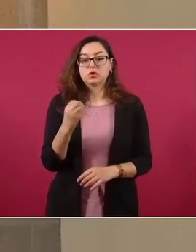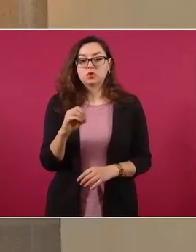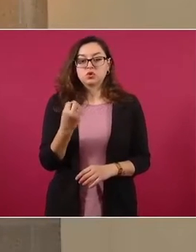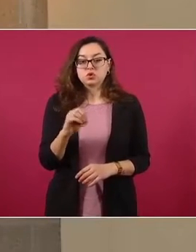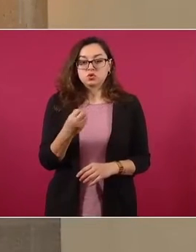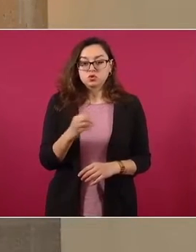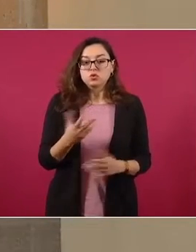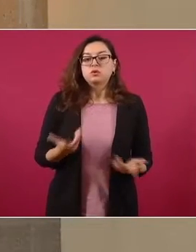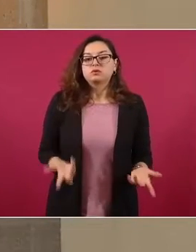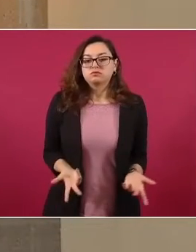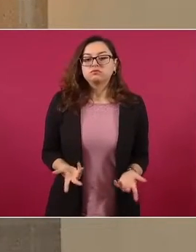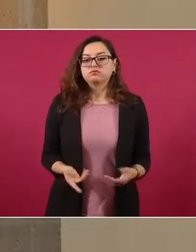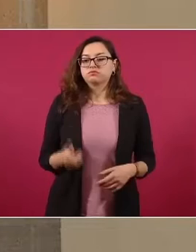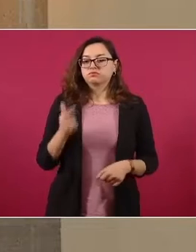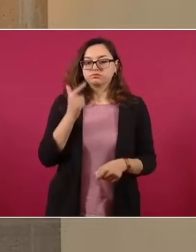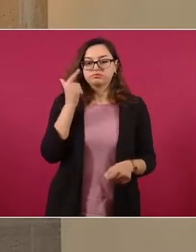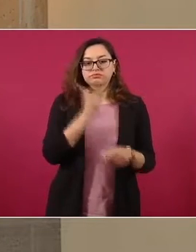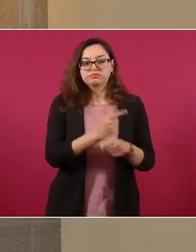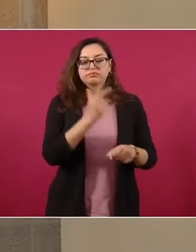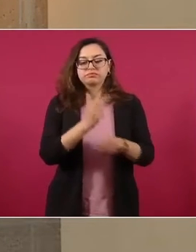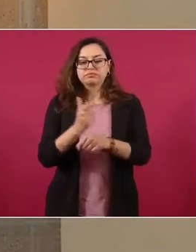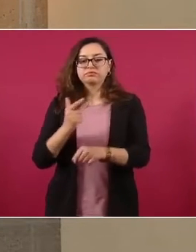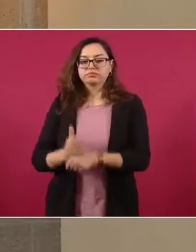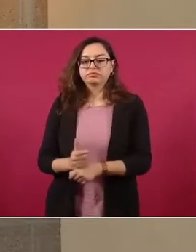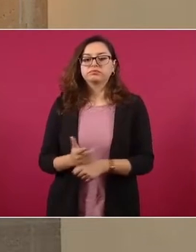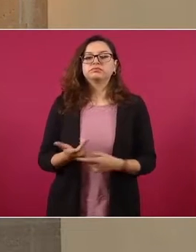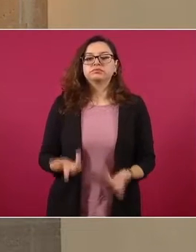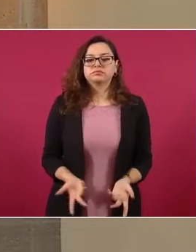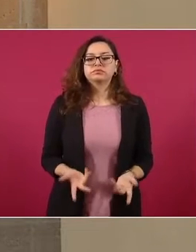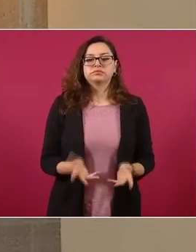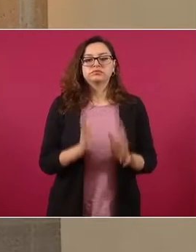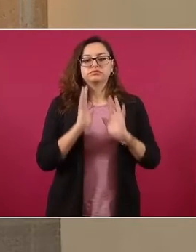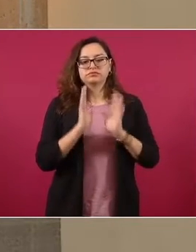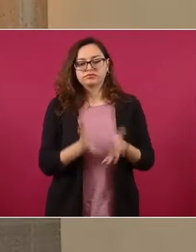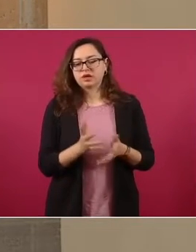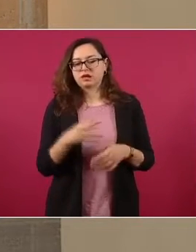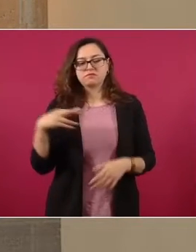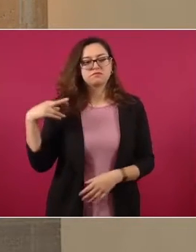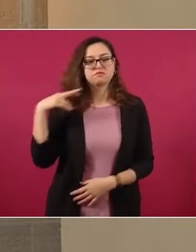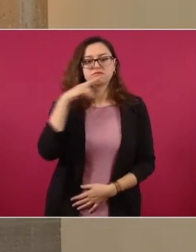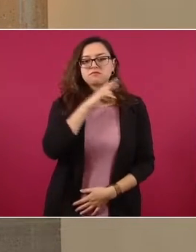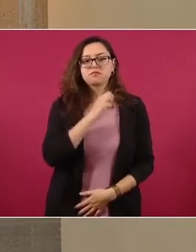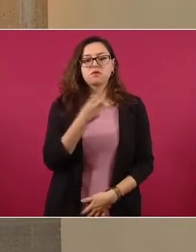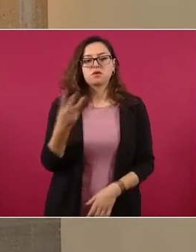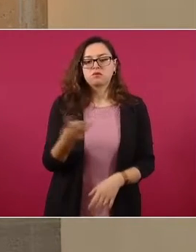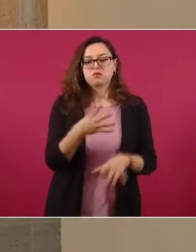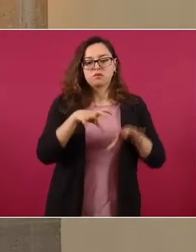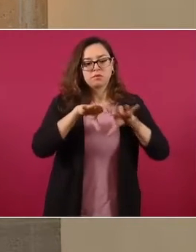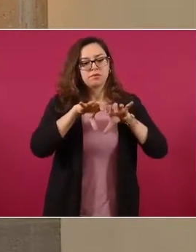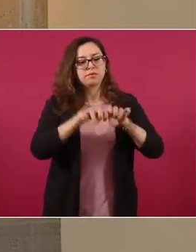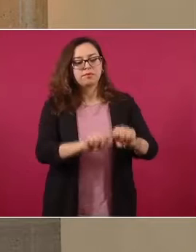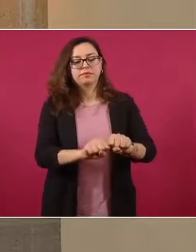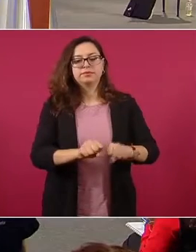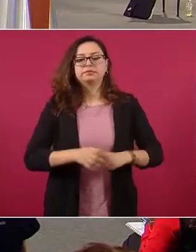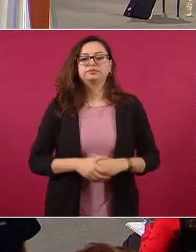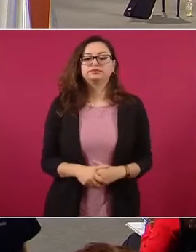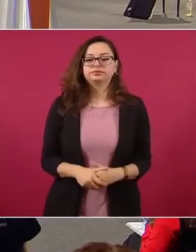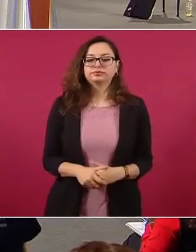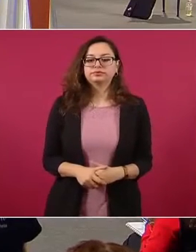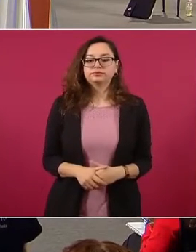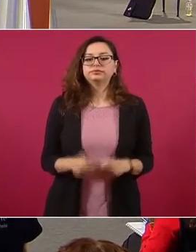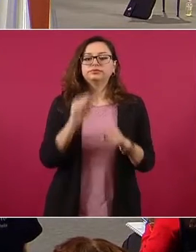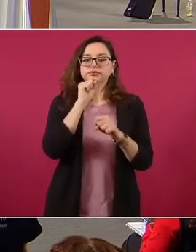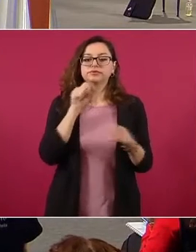con mucha eficacia se pudo en pocos días lograr la detención de estos multihomicidas. Siguiente. También